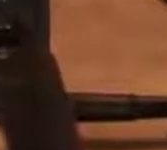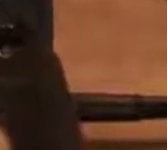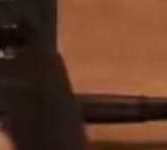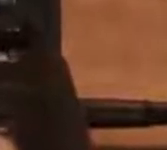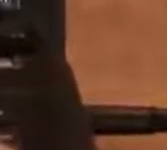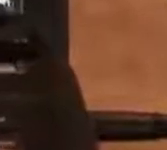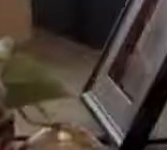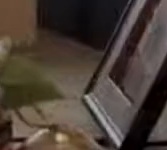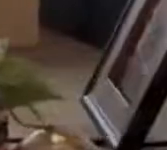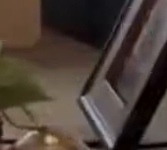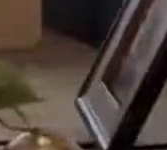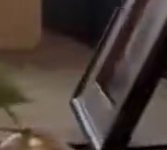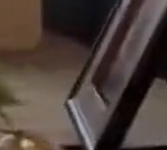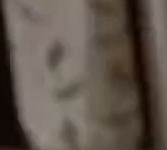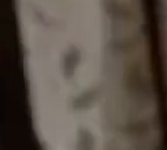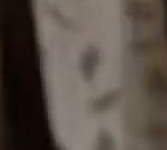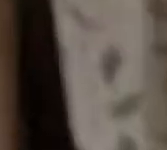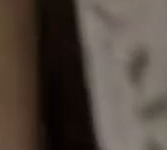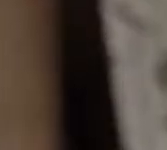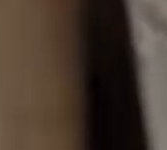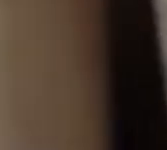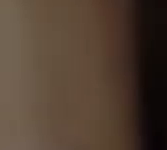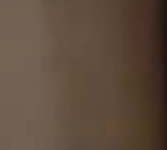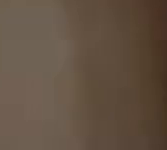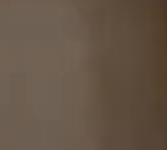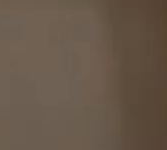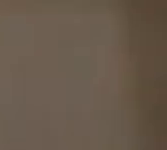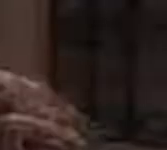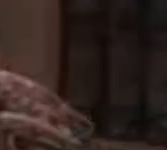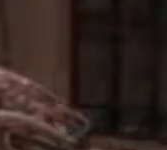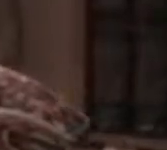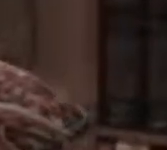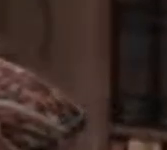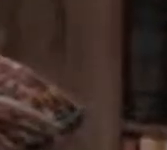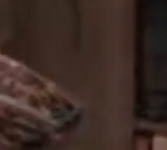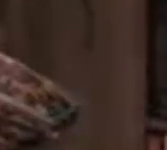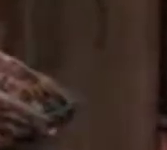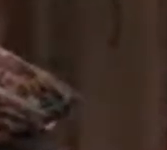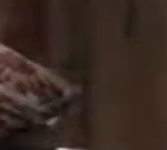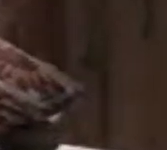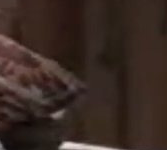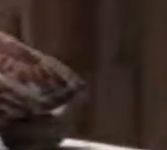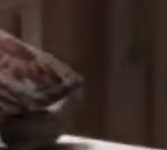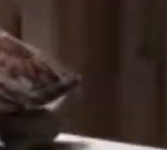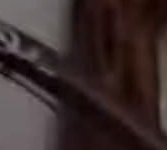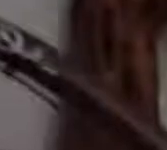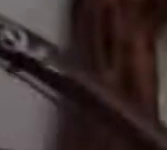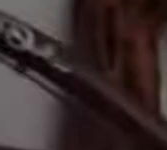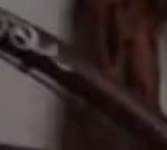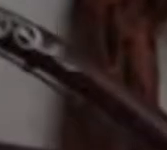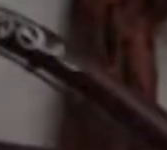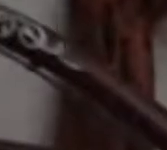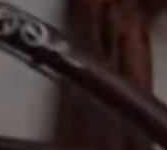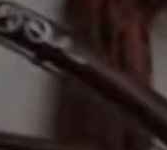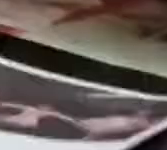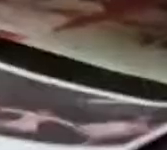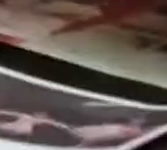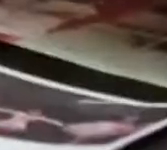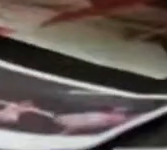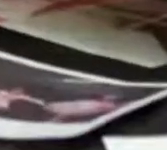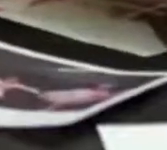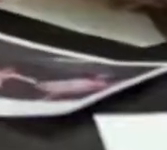El 2020 fue el año del cambio, pero no del que esperábamos. Cambiamos nuestra forma de estudiar, trabajar y salir.